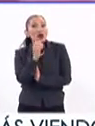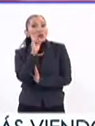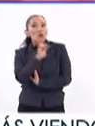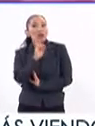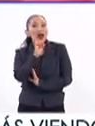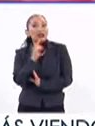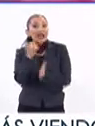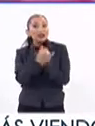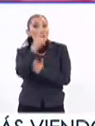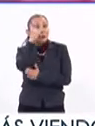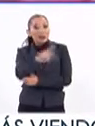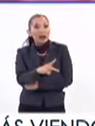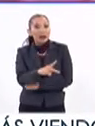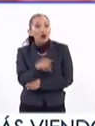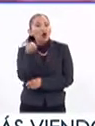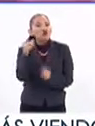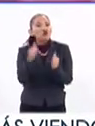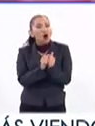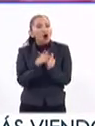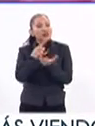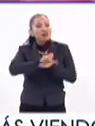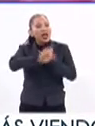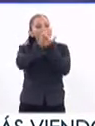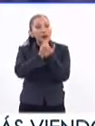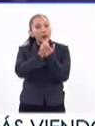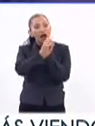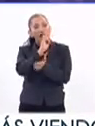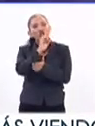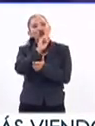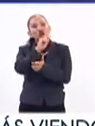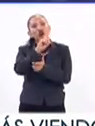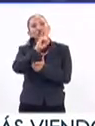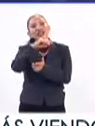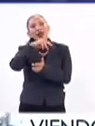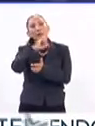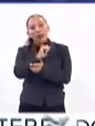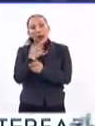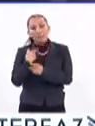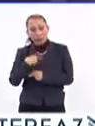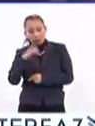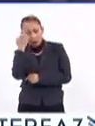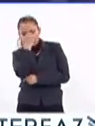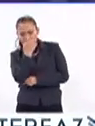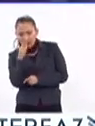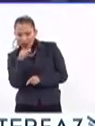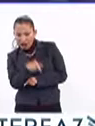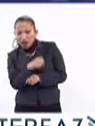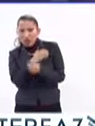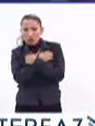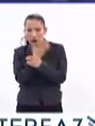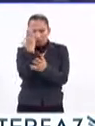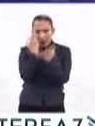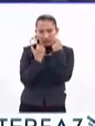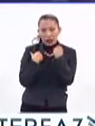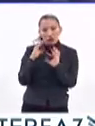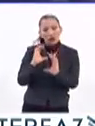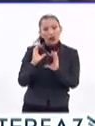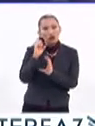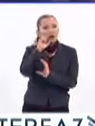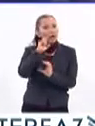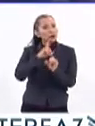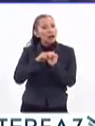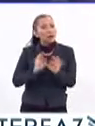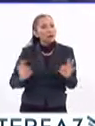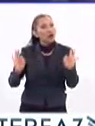mujeres de la Ciudad de México a través de terapia fotodinámica. Los expertos aseguran que la educación sexual juega un